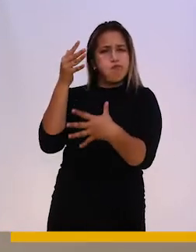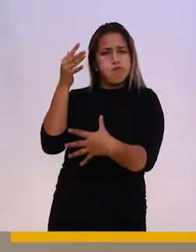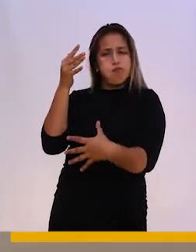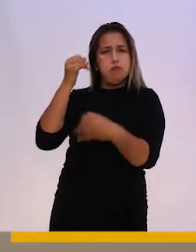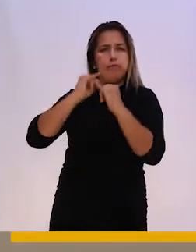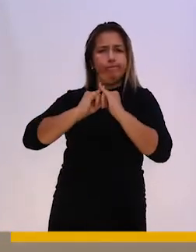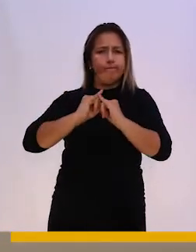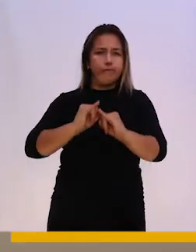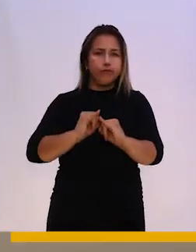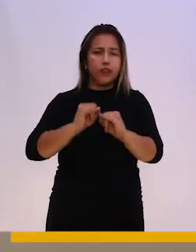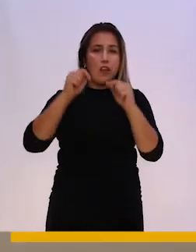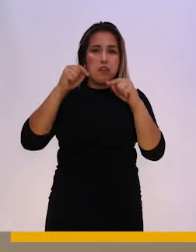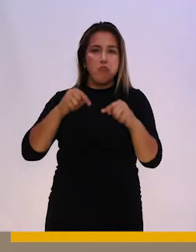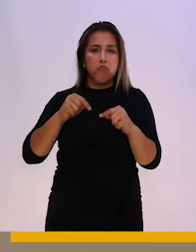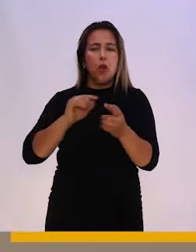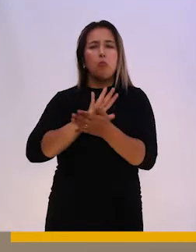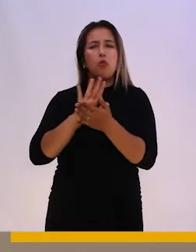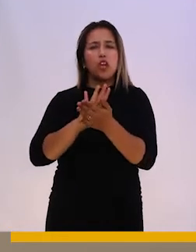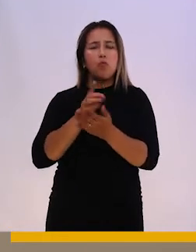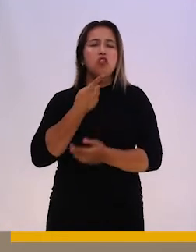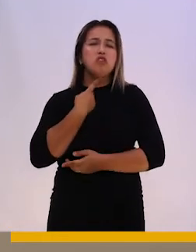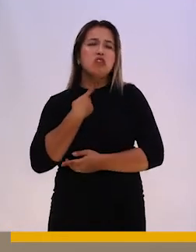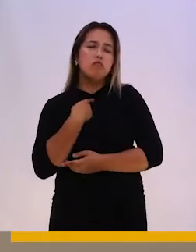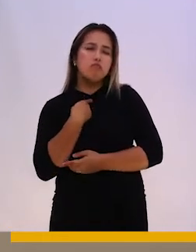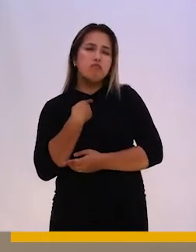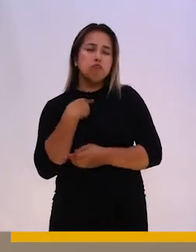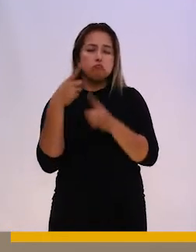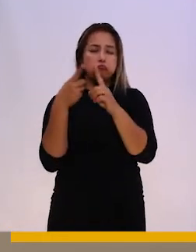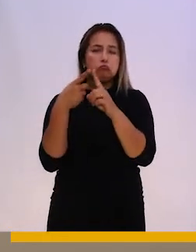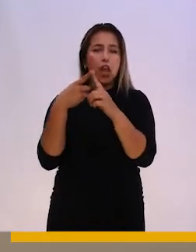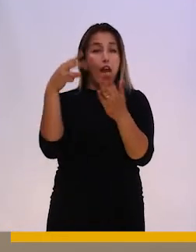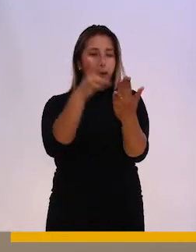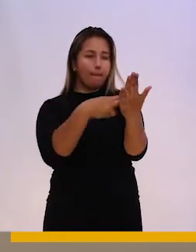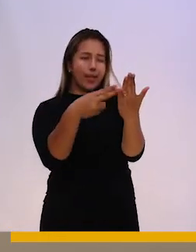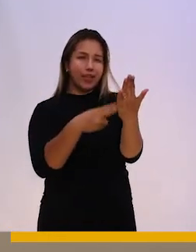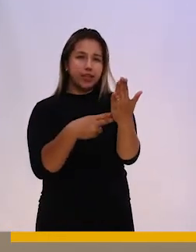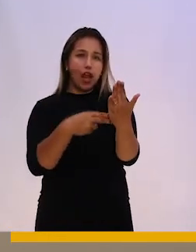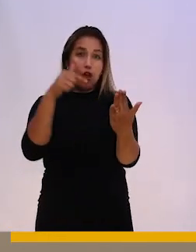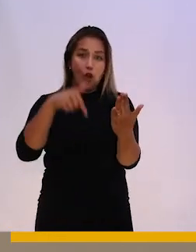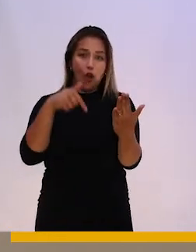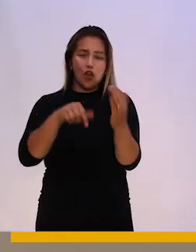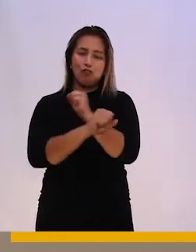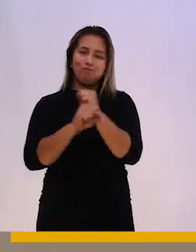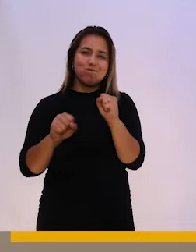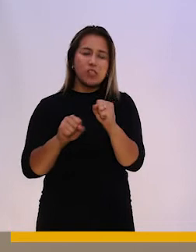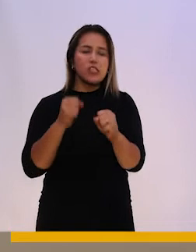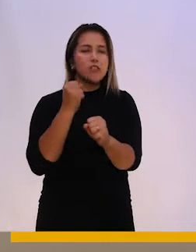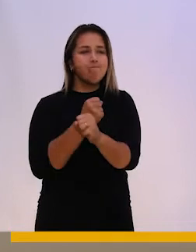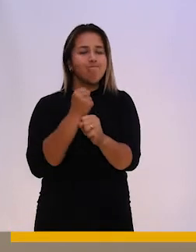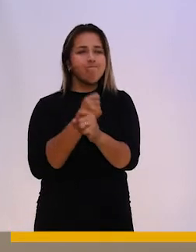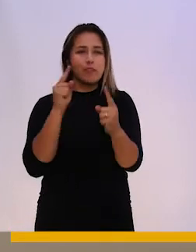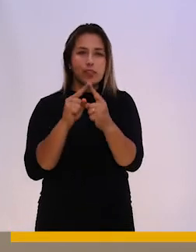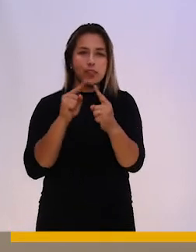interés, por ejemplo, las personas que pintan, que hoy en día no pueden asistir a los talleres que participaban, ya sea de manera